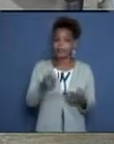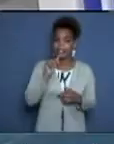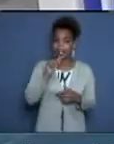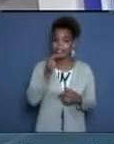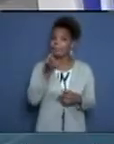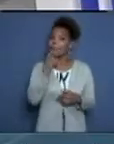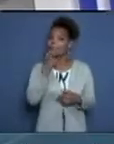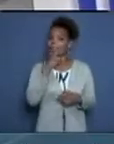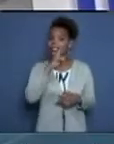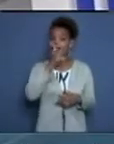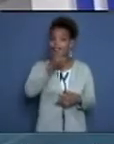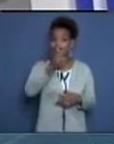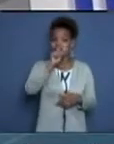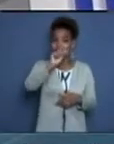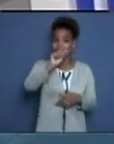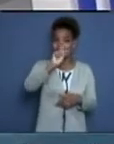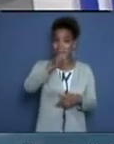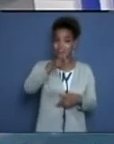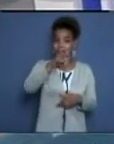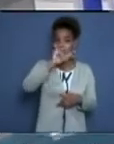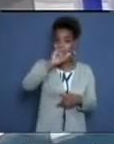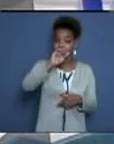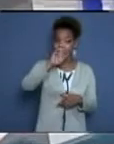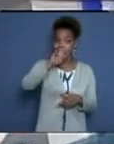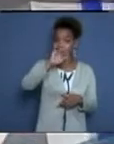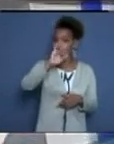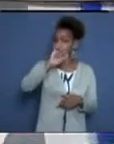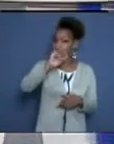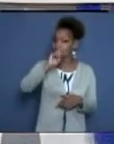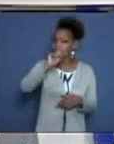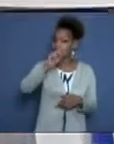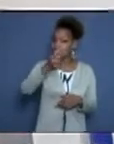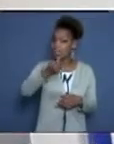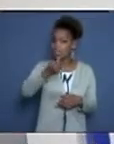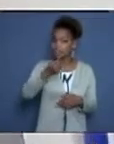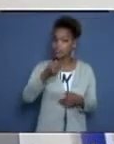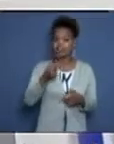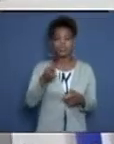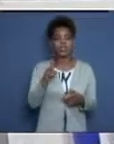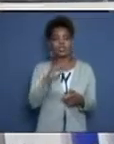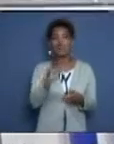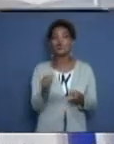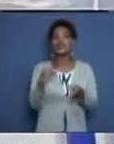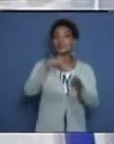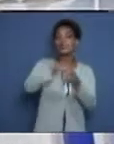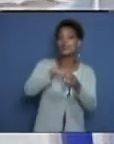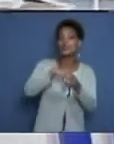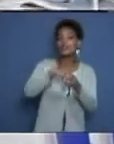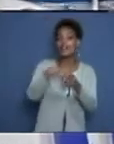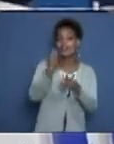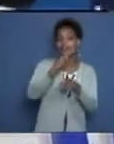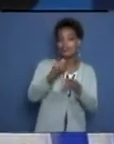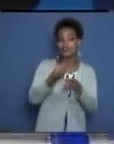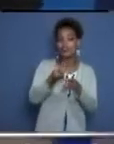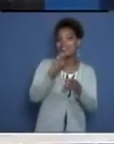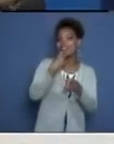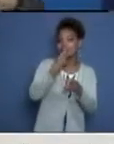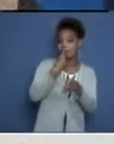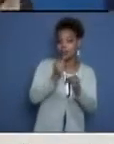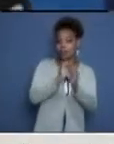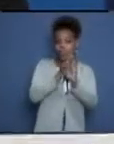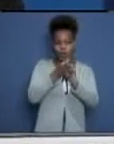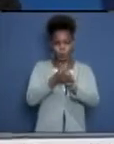-19. Ahora, la evidencia a nivel internacional y cubana tiene una tendencia al